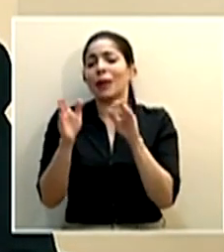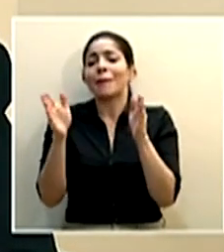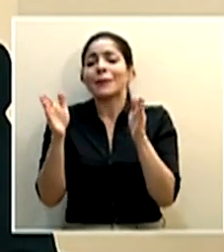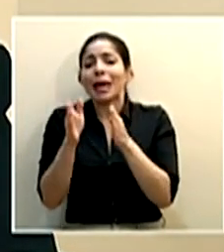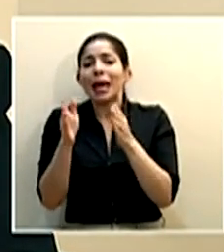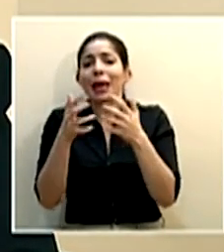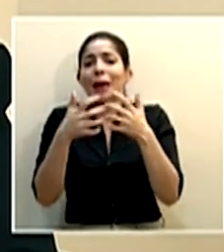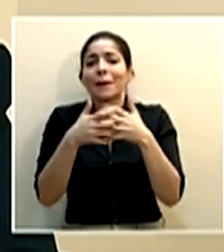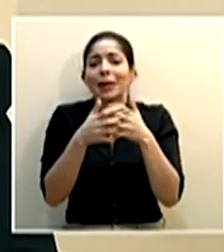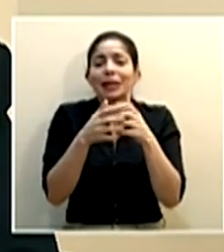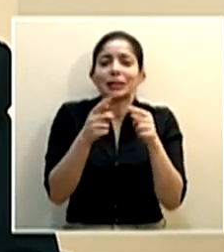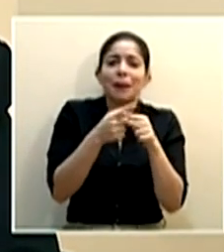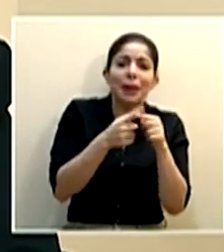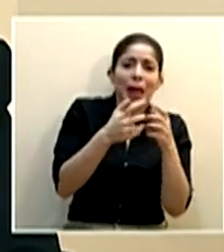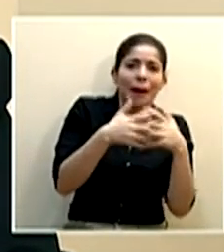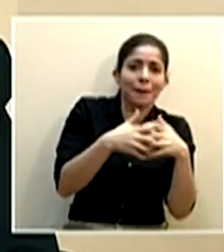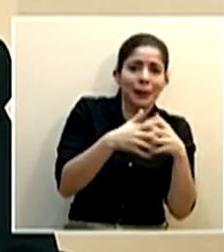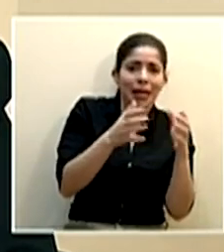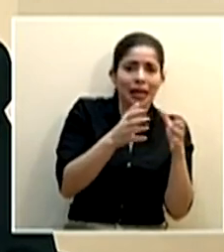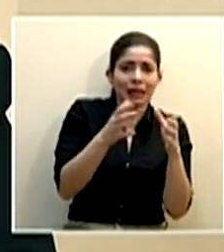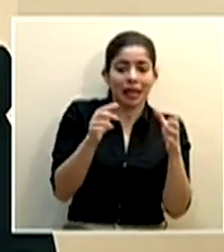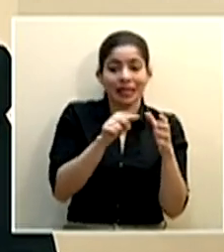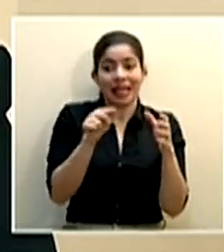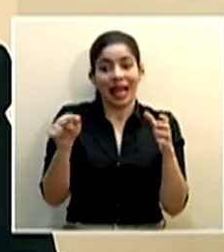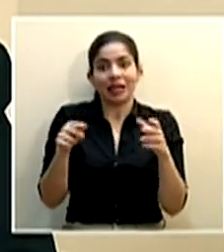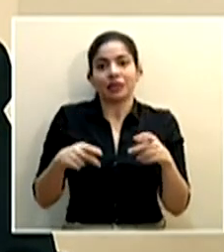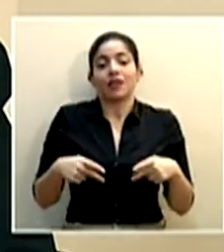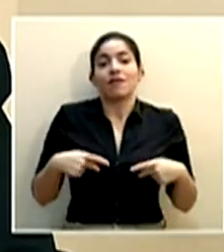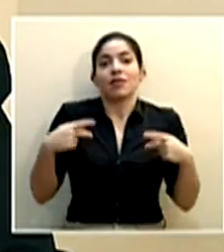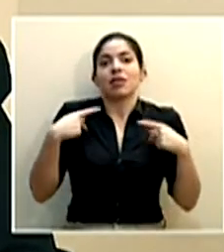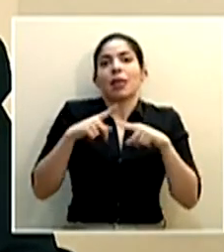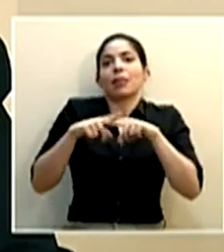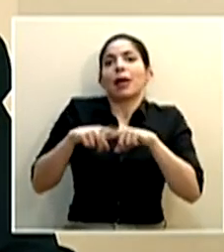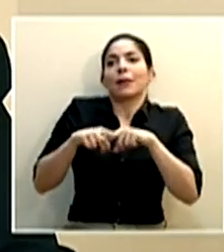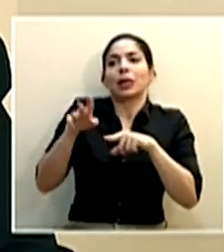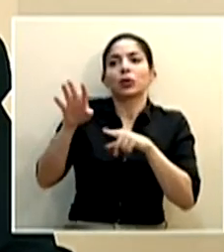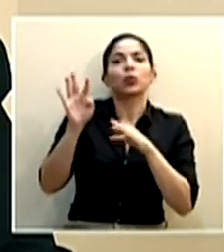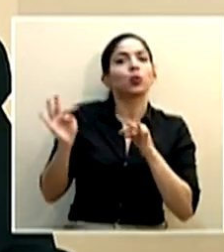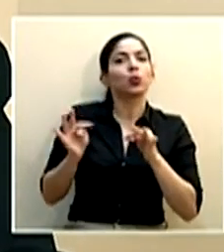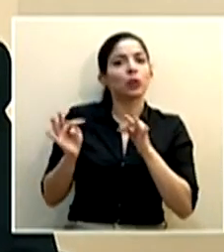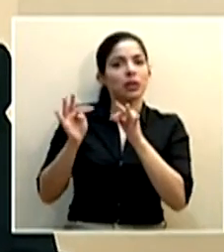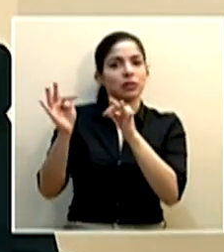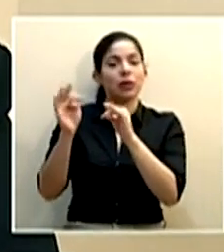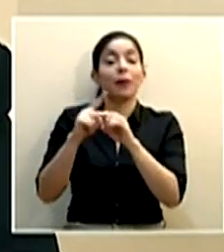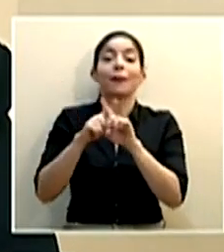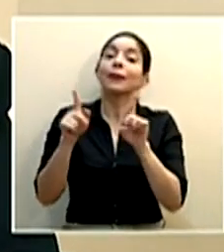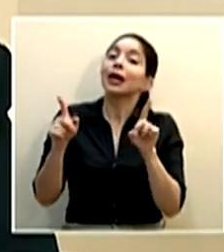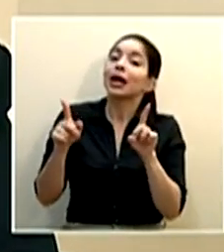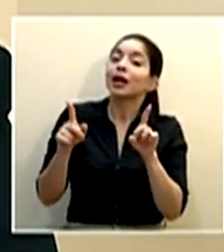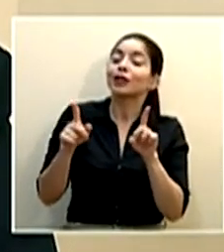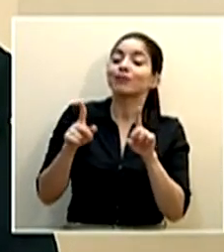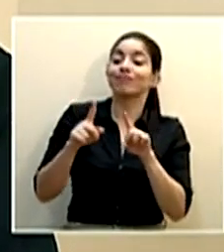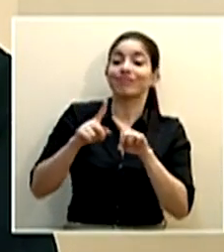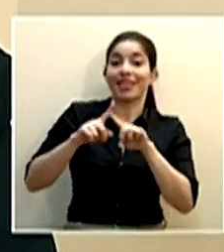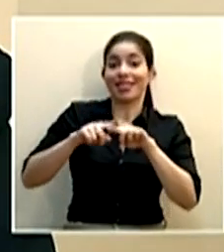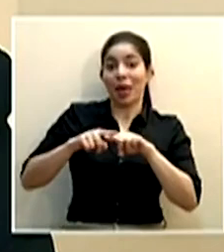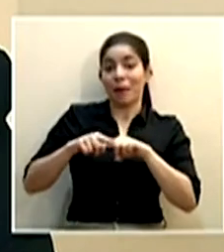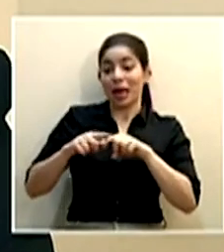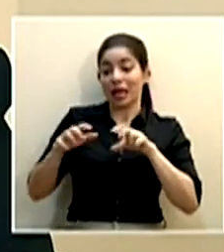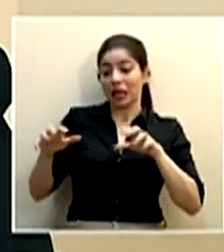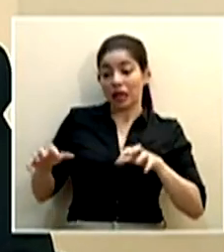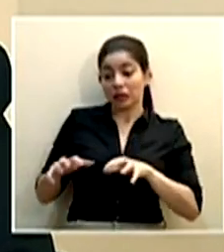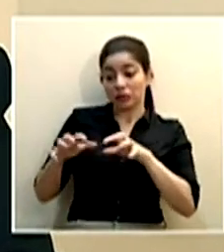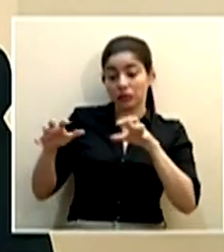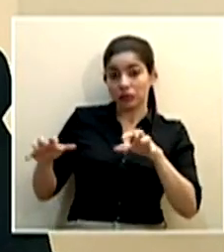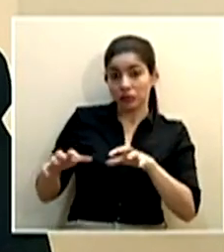medianas empresas las que viven del turismo pero va a depender de lo que nosotros hagamos